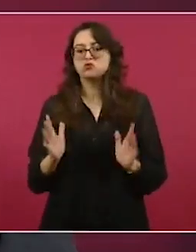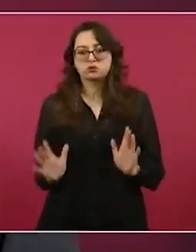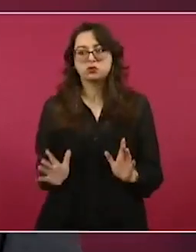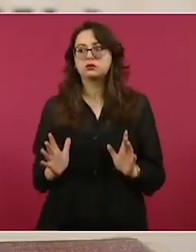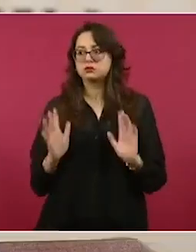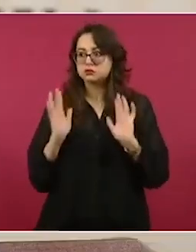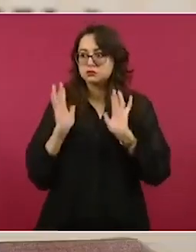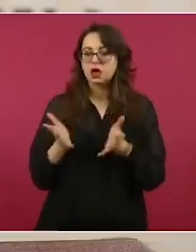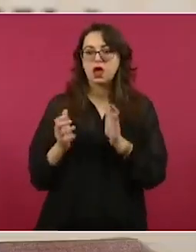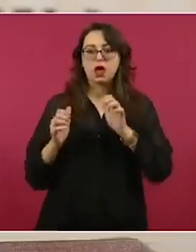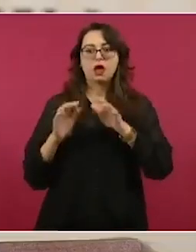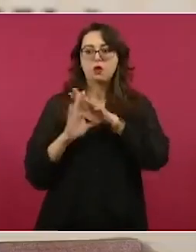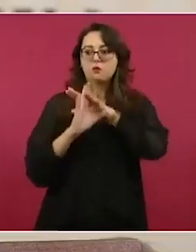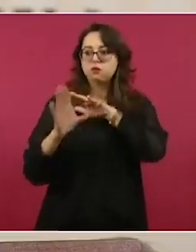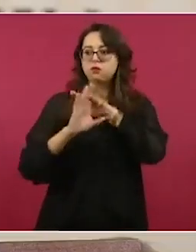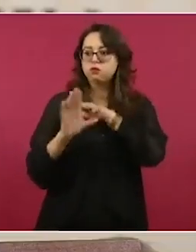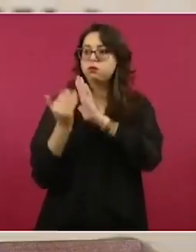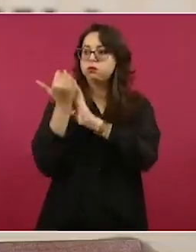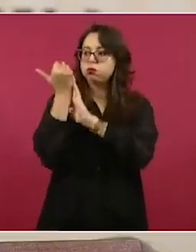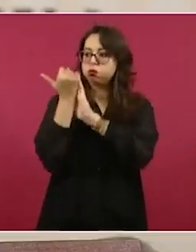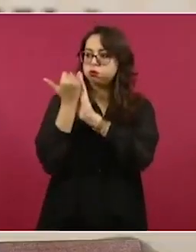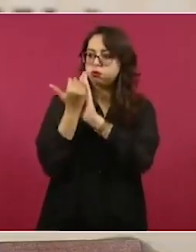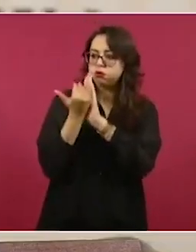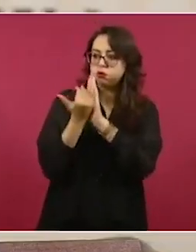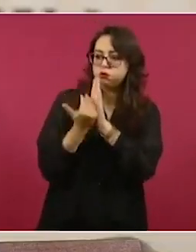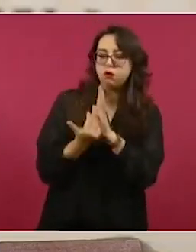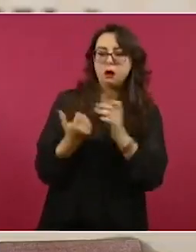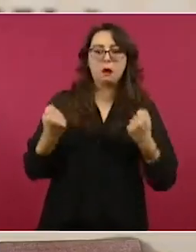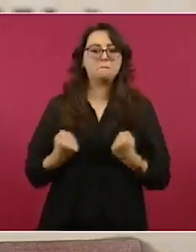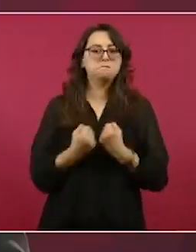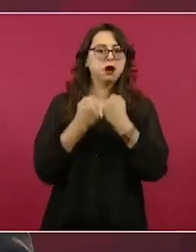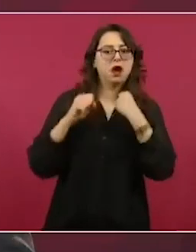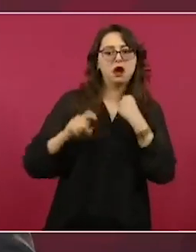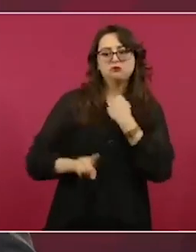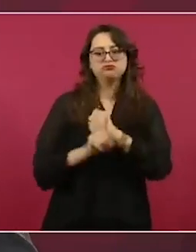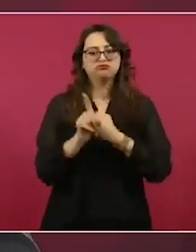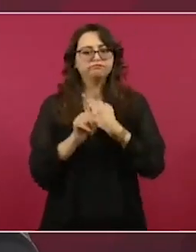situaciones de violencia en la frontera. Bueno,